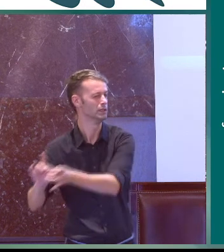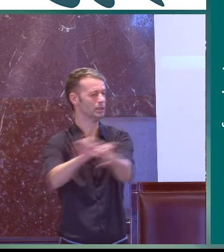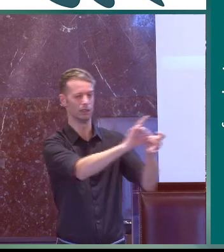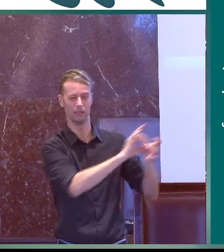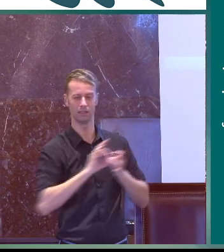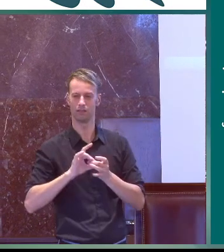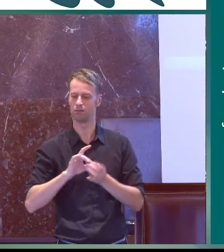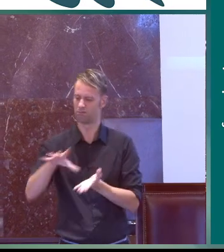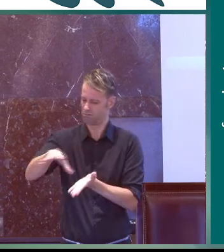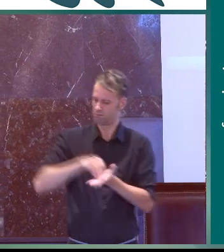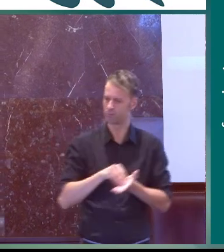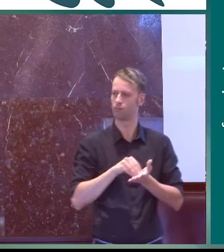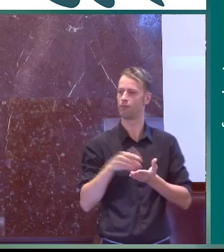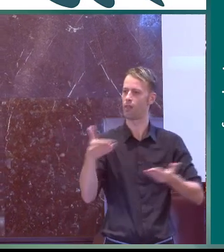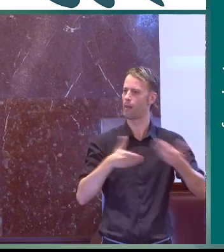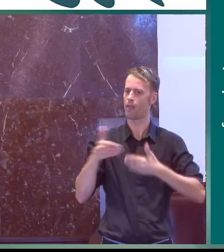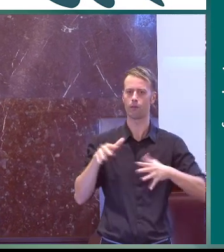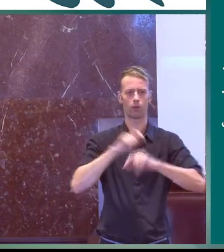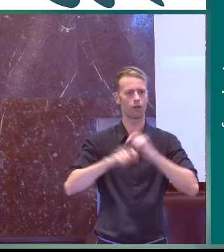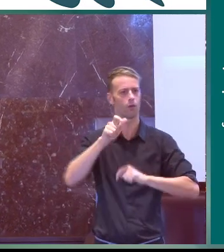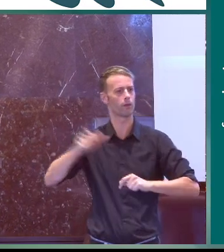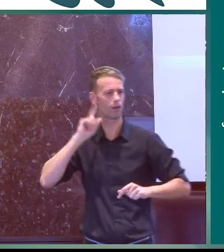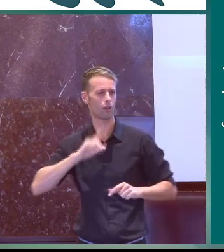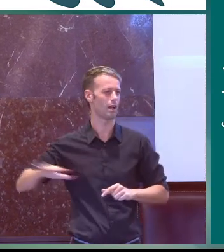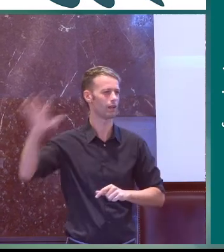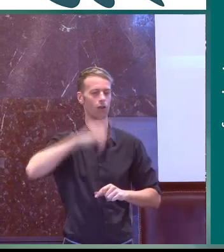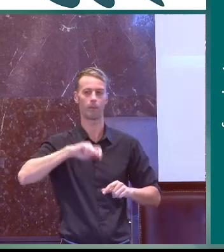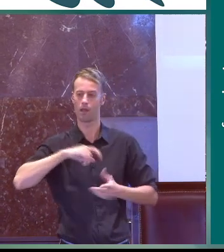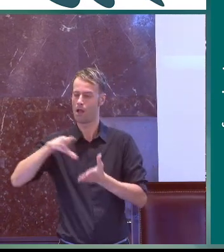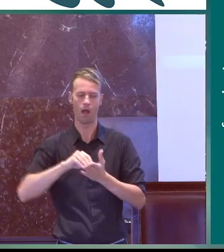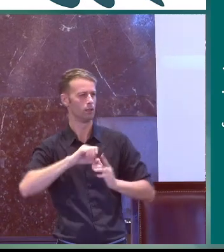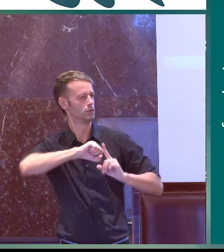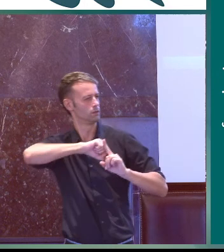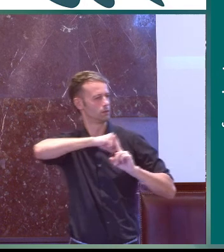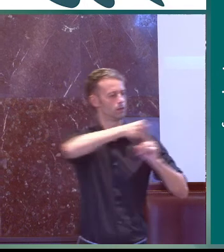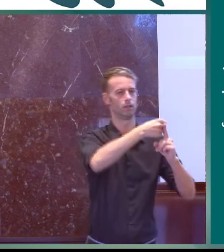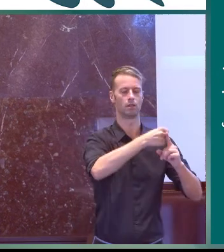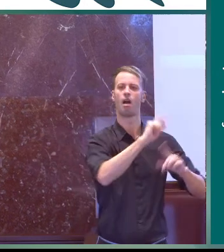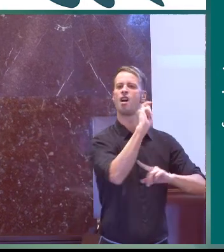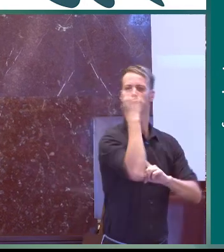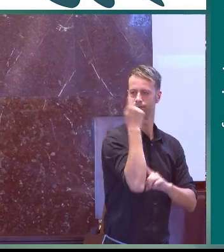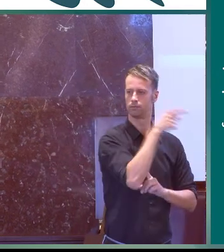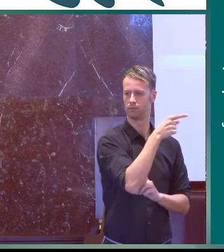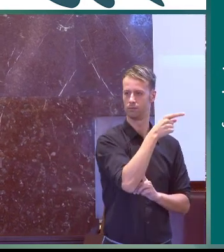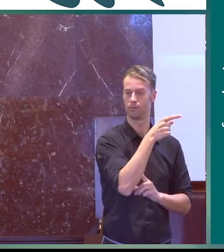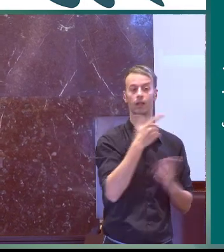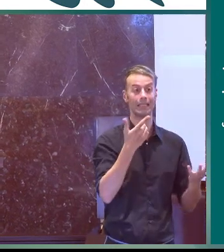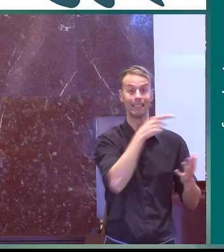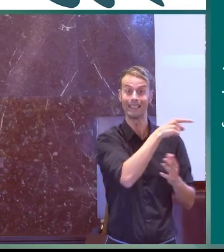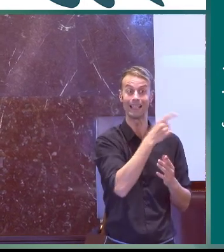un movimiento asociativo cohesionado que durante mucho tiempo la confederación recogió sus demandas y presionó